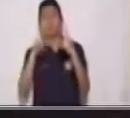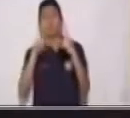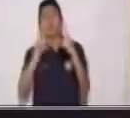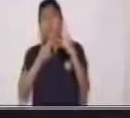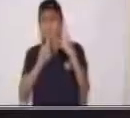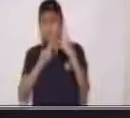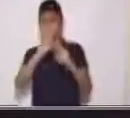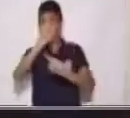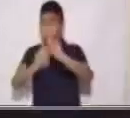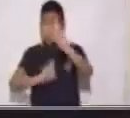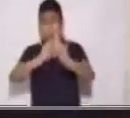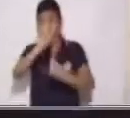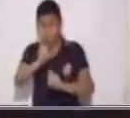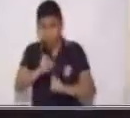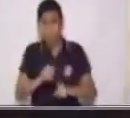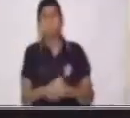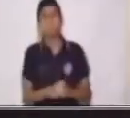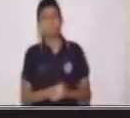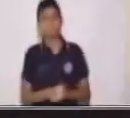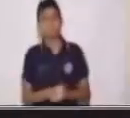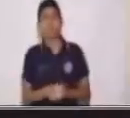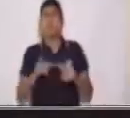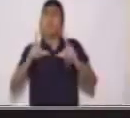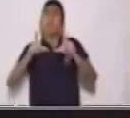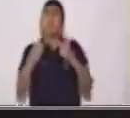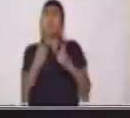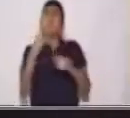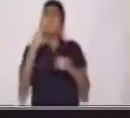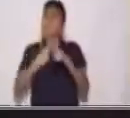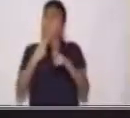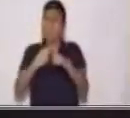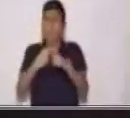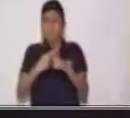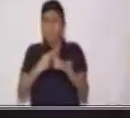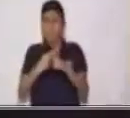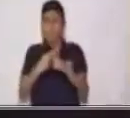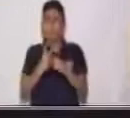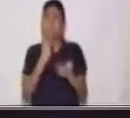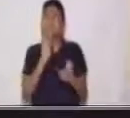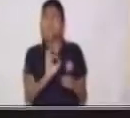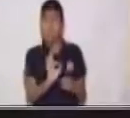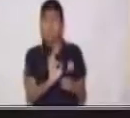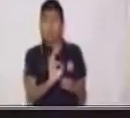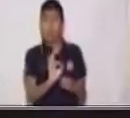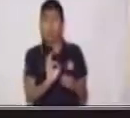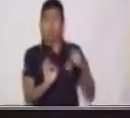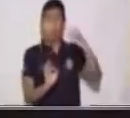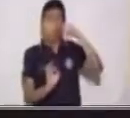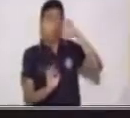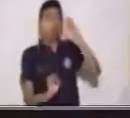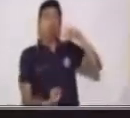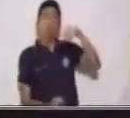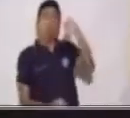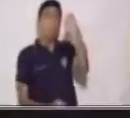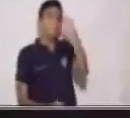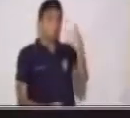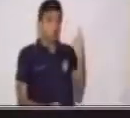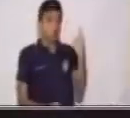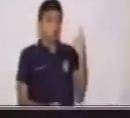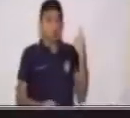siguiente pregunta. ¿Cómo se llaman los hijos de Tomás y Mimi?